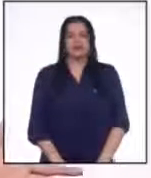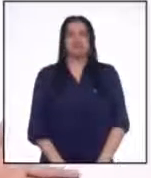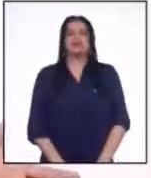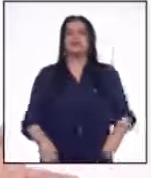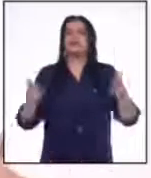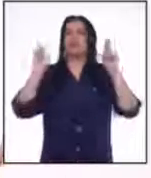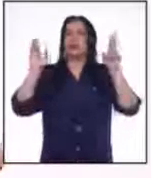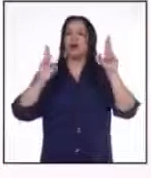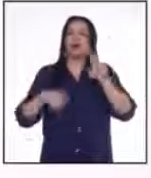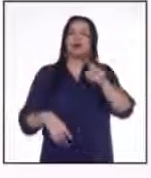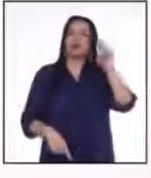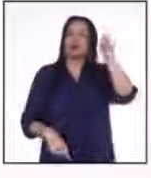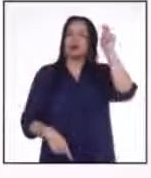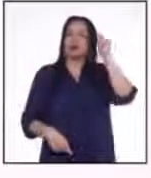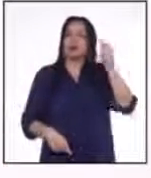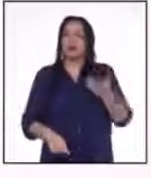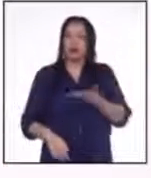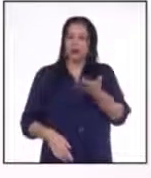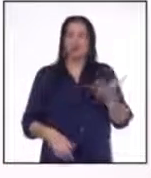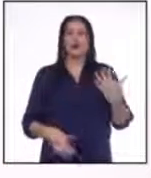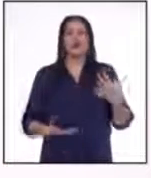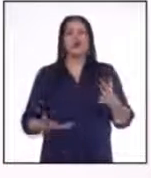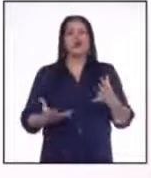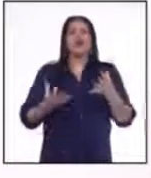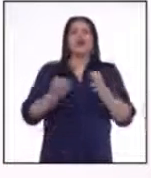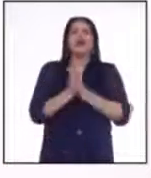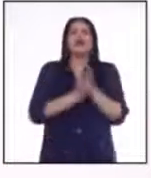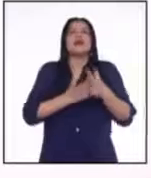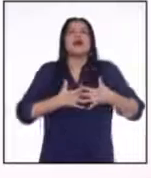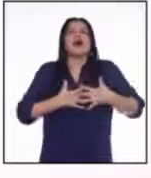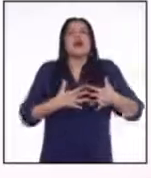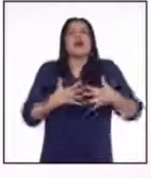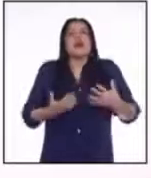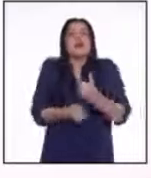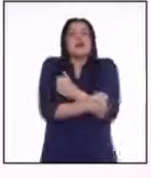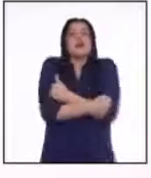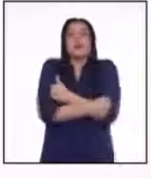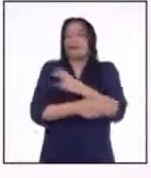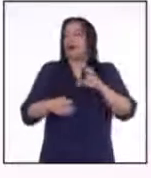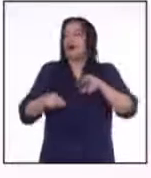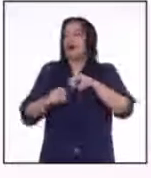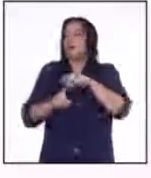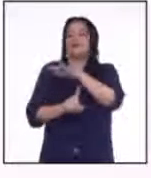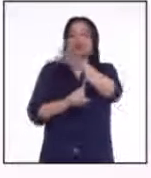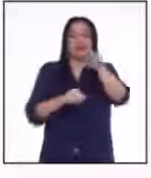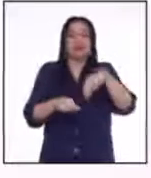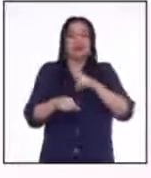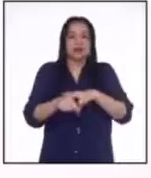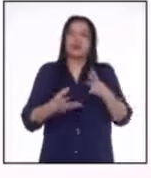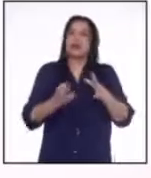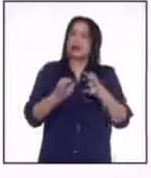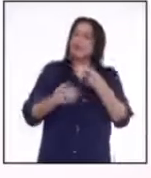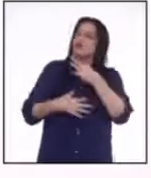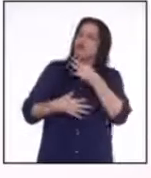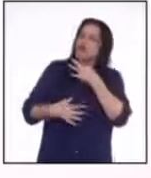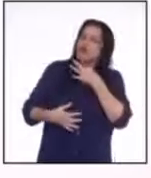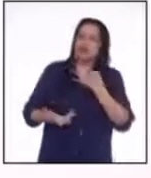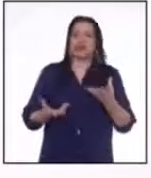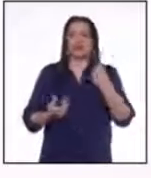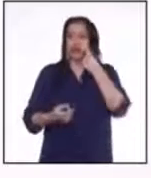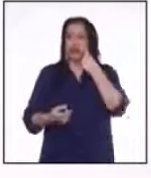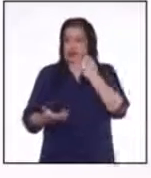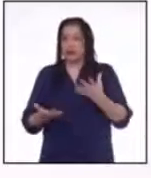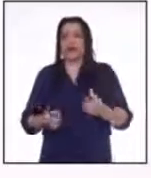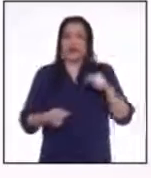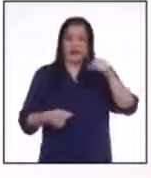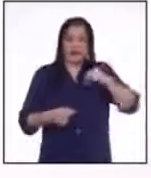Espero que el testimonio de Javier les haya aprendido la pasión por la naturaleza y también esa chispa de curiosidad. Durante